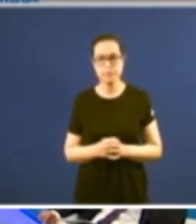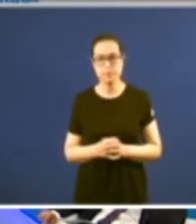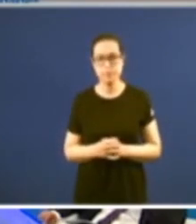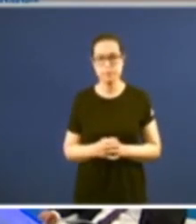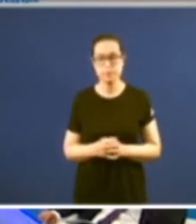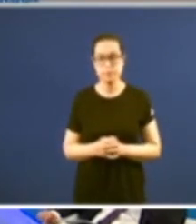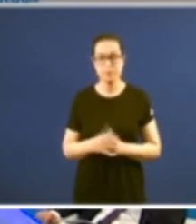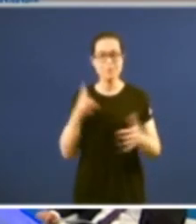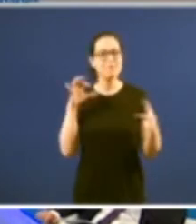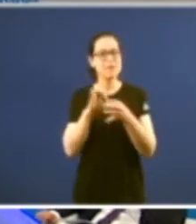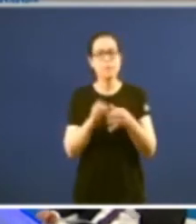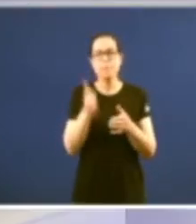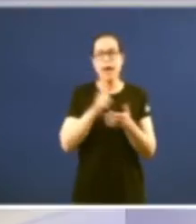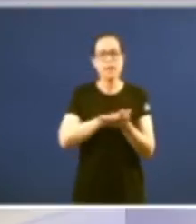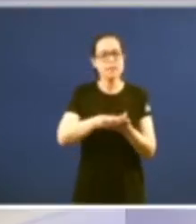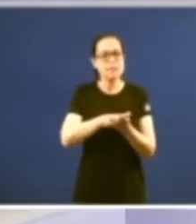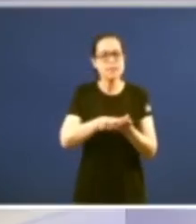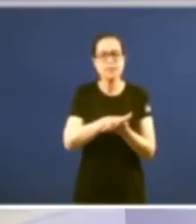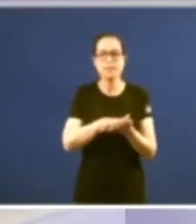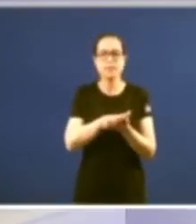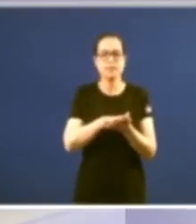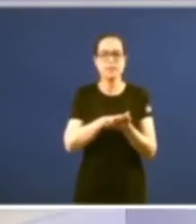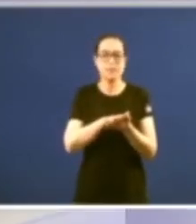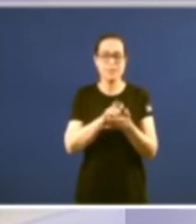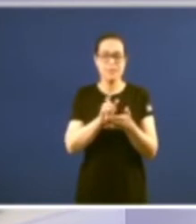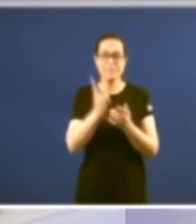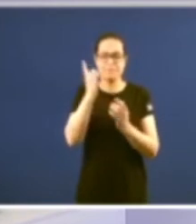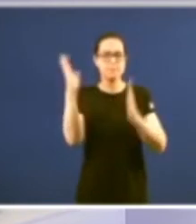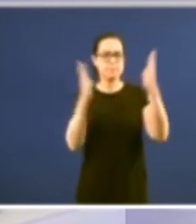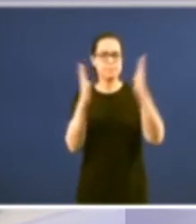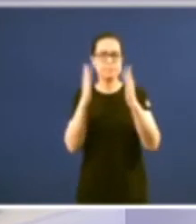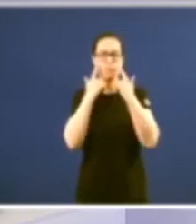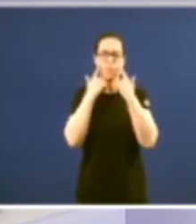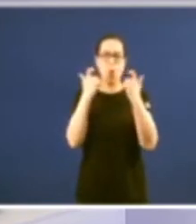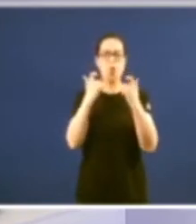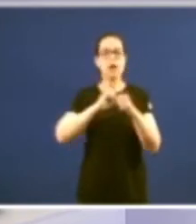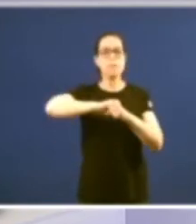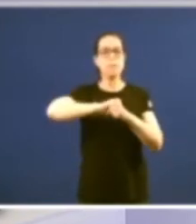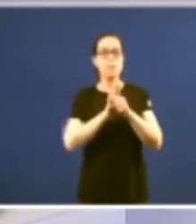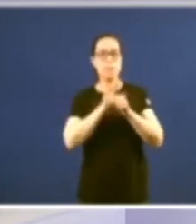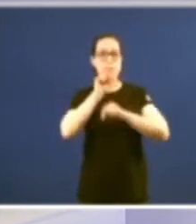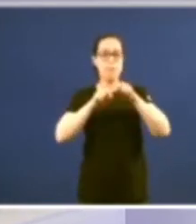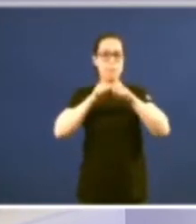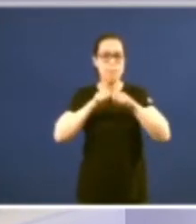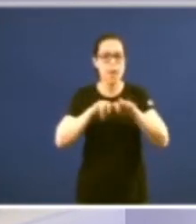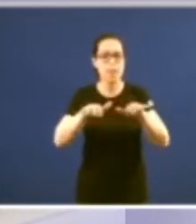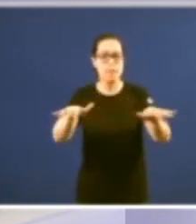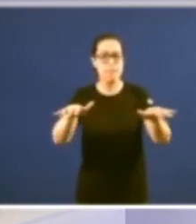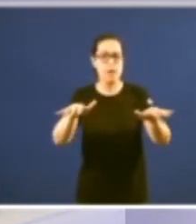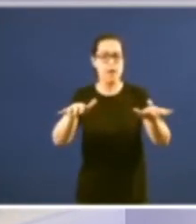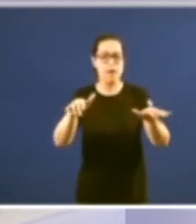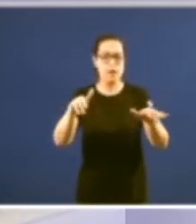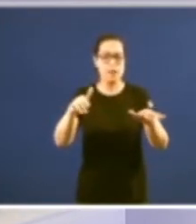refirome sobre todo as lecios que nos deixa a pandemia que ademais de darnos unha cura de humildade aos que vivíamos